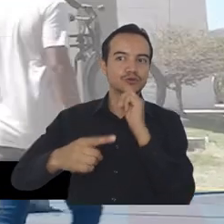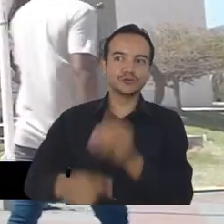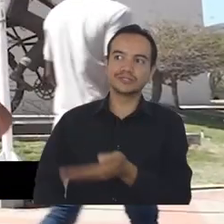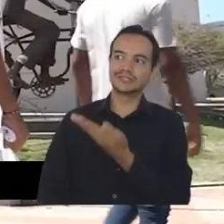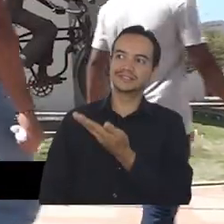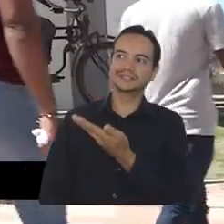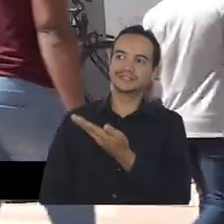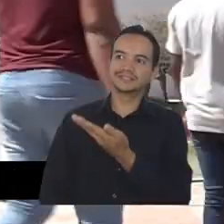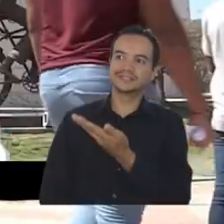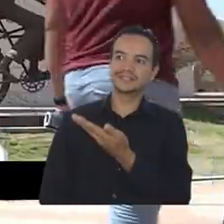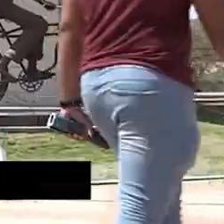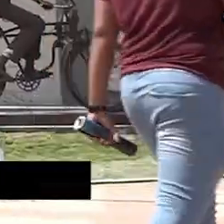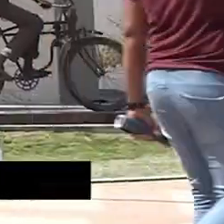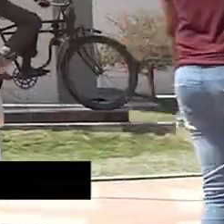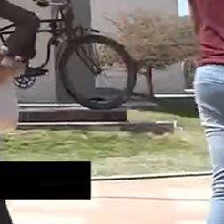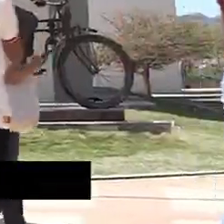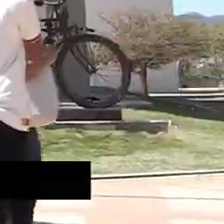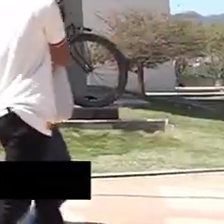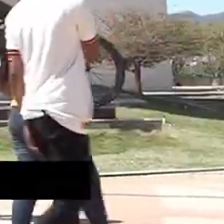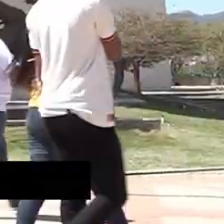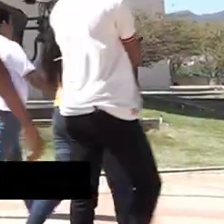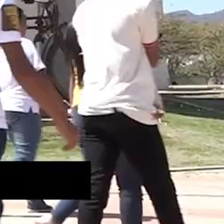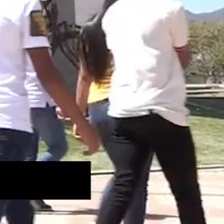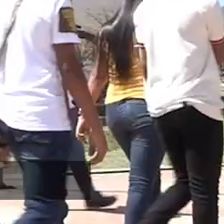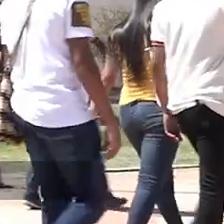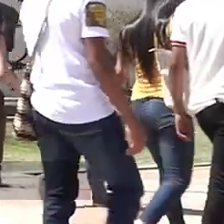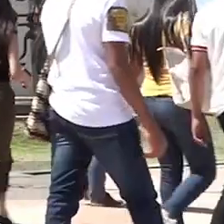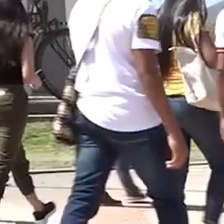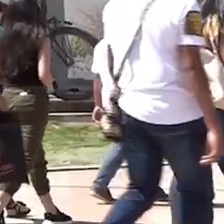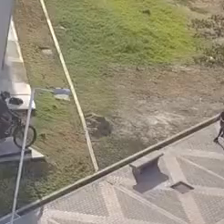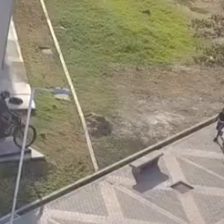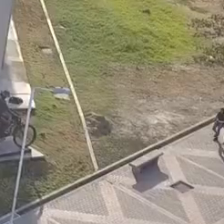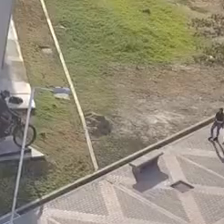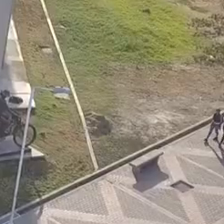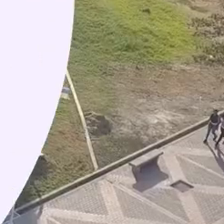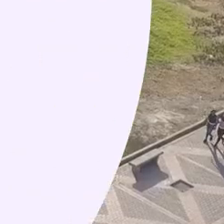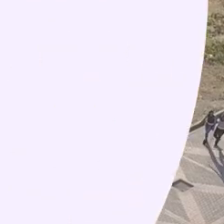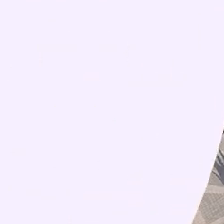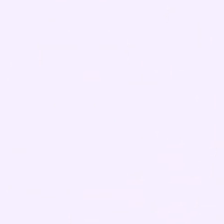.unimagdalena.edu.co slash módulos aspirantes.